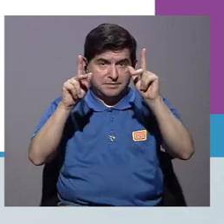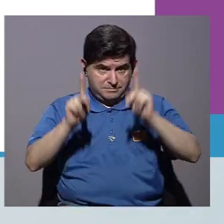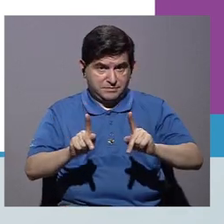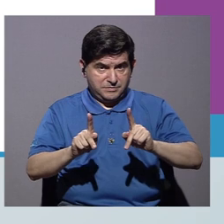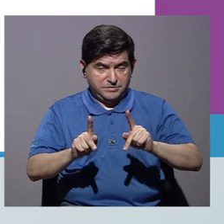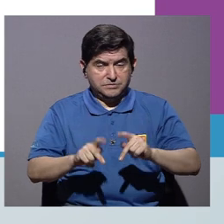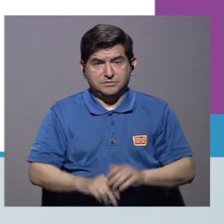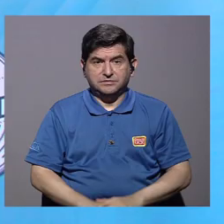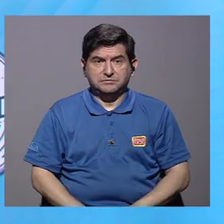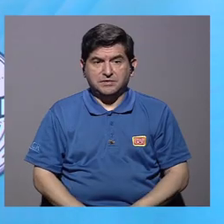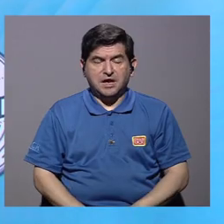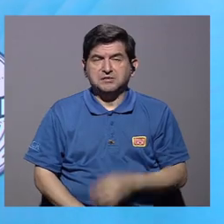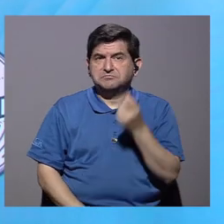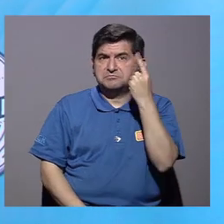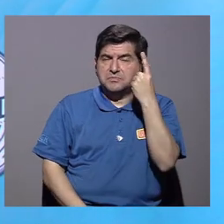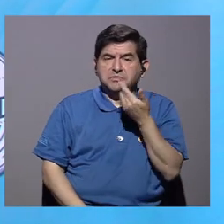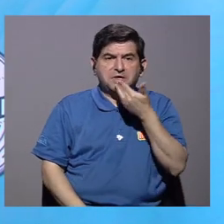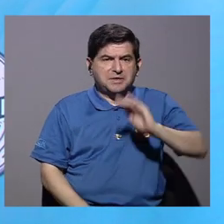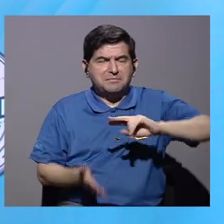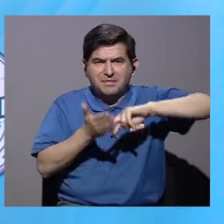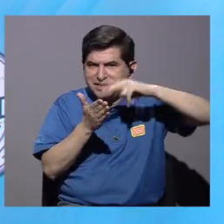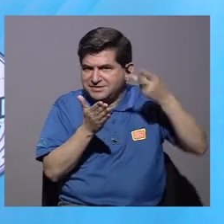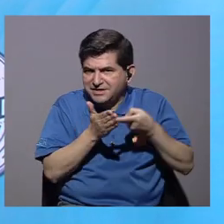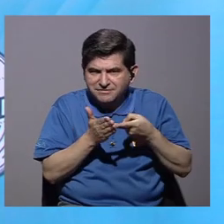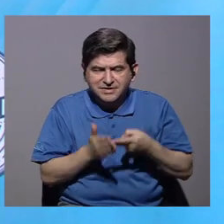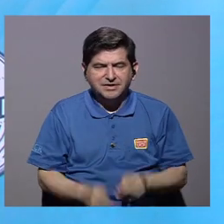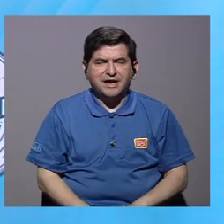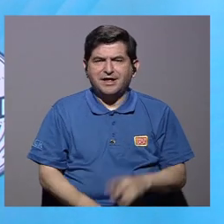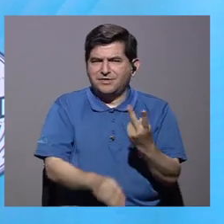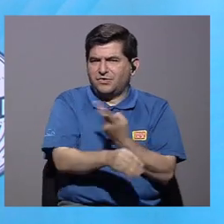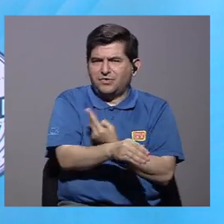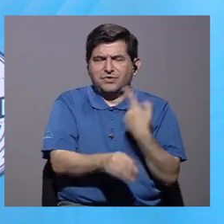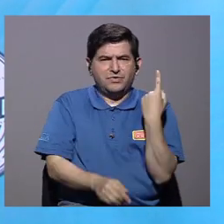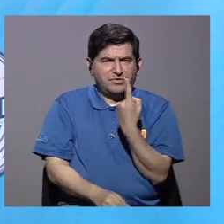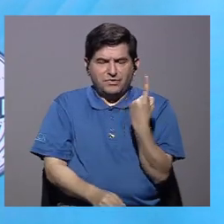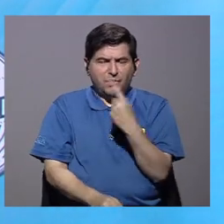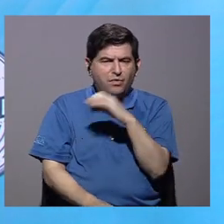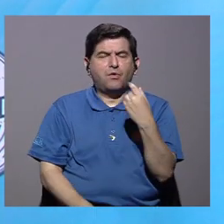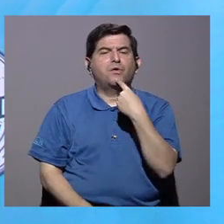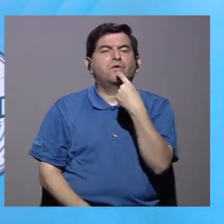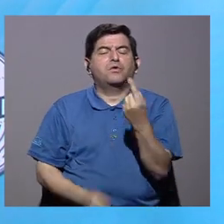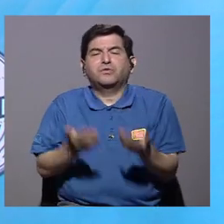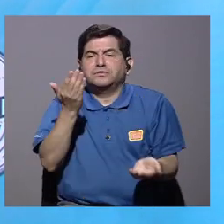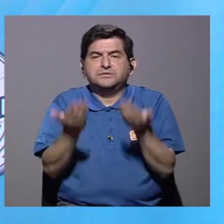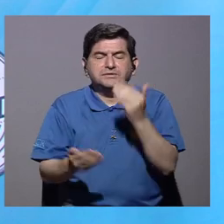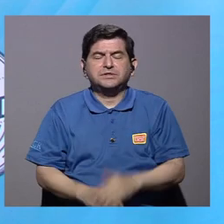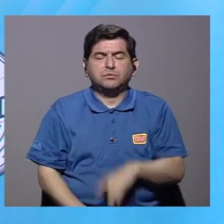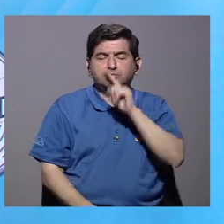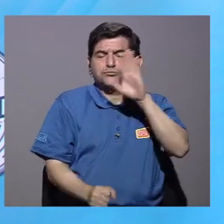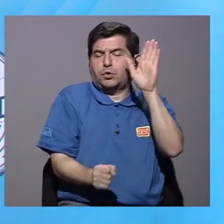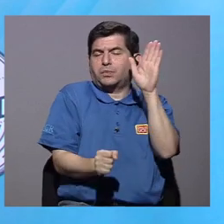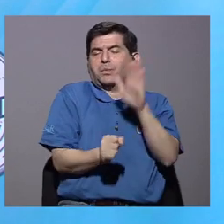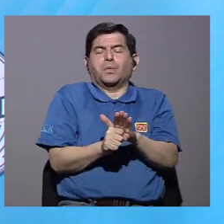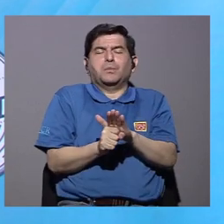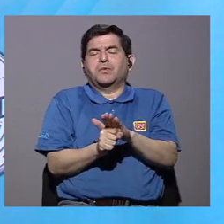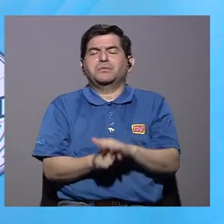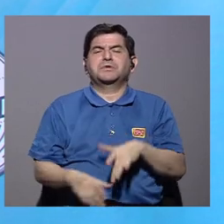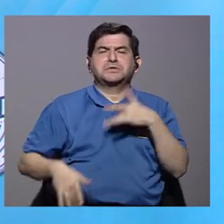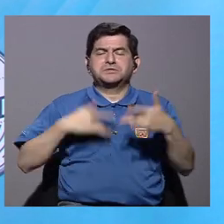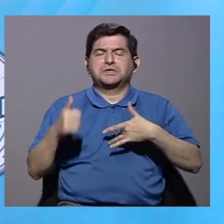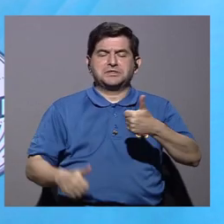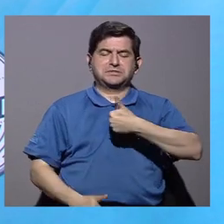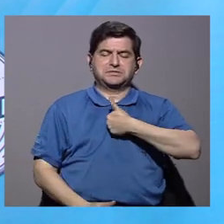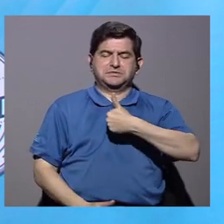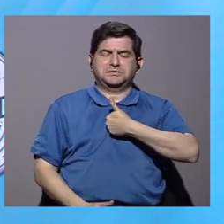entienden mala definición de qué es ser vegetariano, o lo dicen por compromiso, para sentirse bien